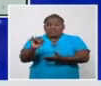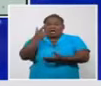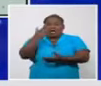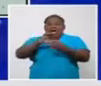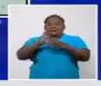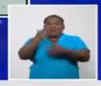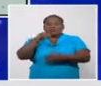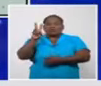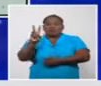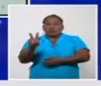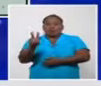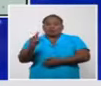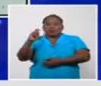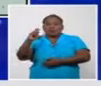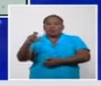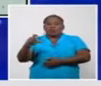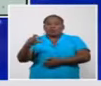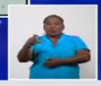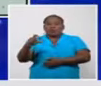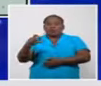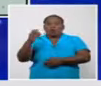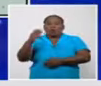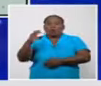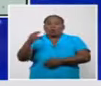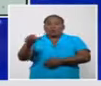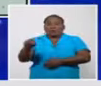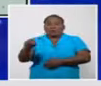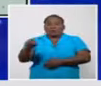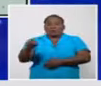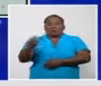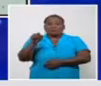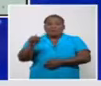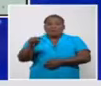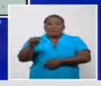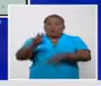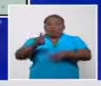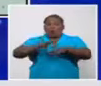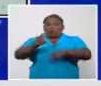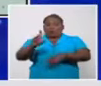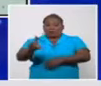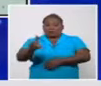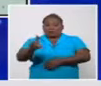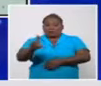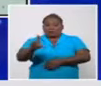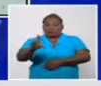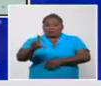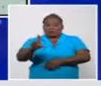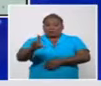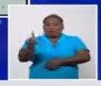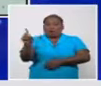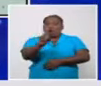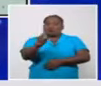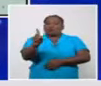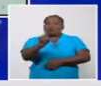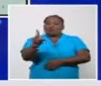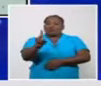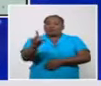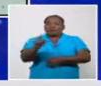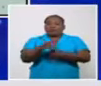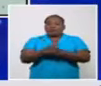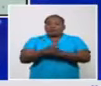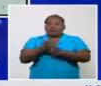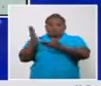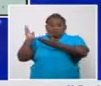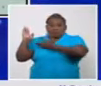los 11 pacientes autóctonos de la provincia de Holguín pues pertenecen al